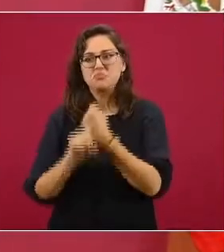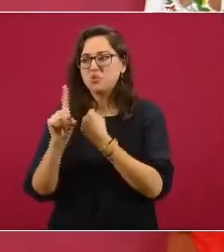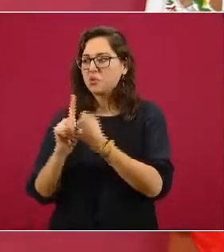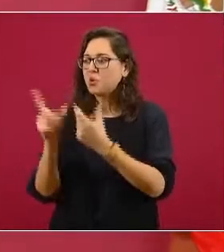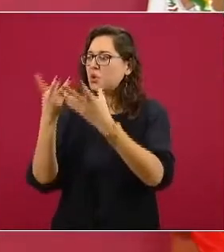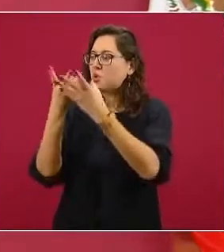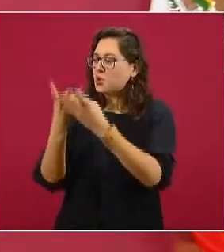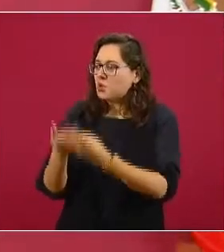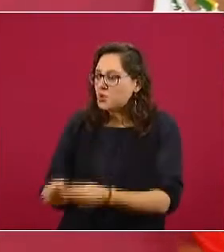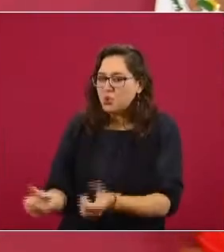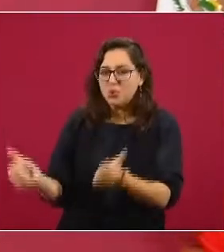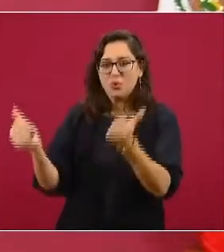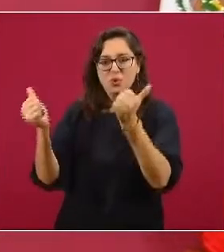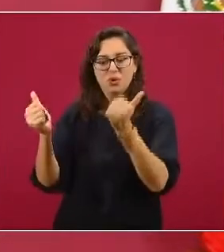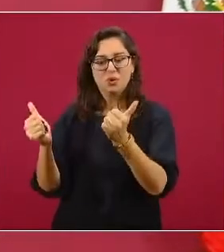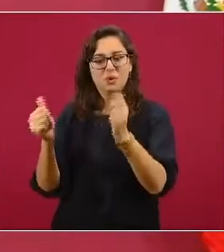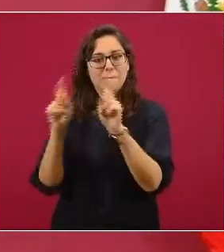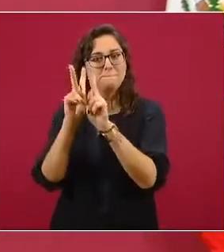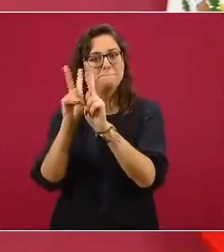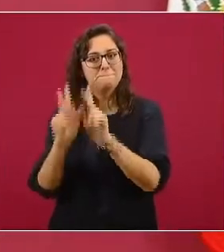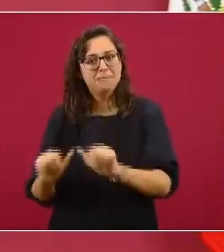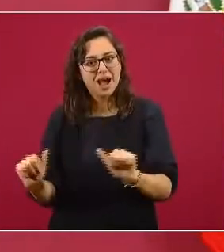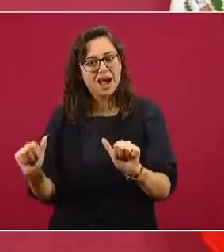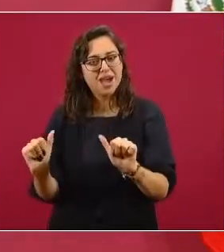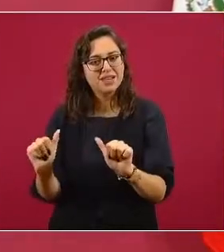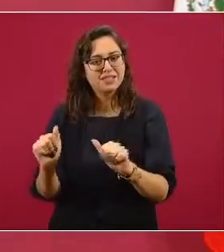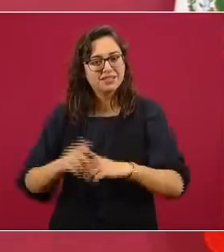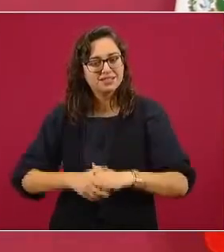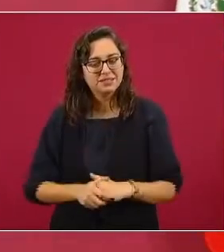diferencias por la vía pacífica.